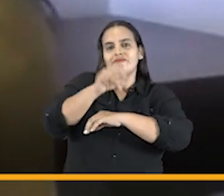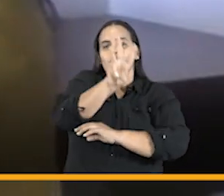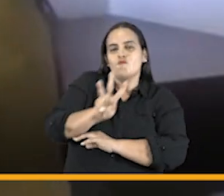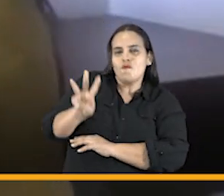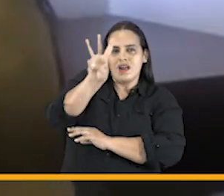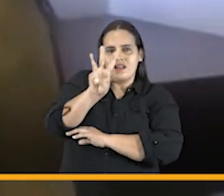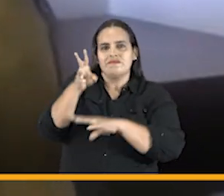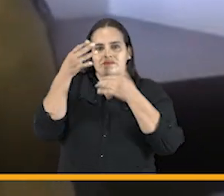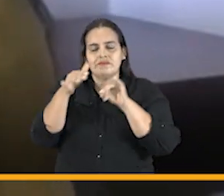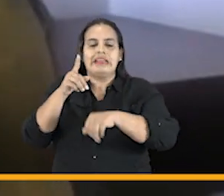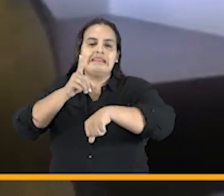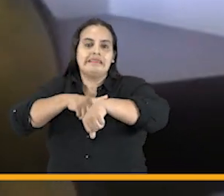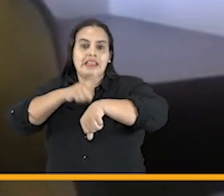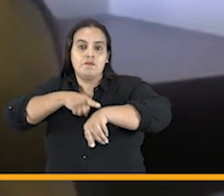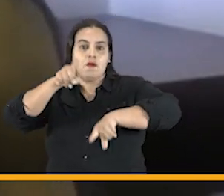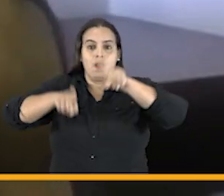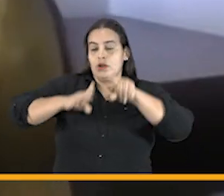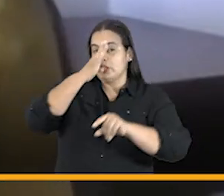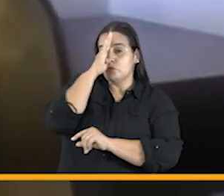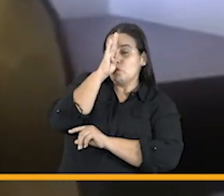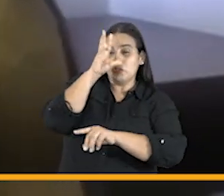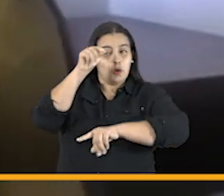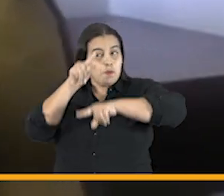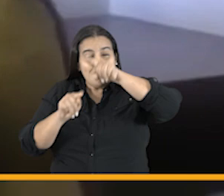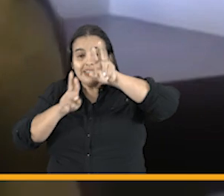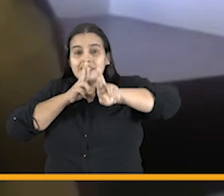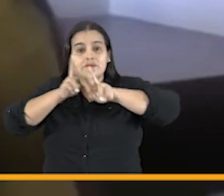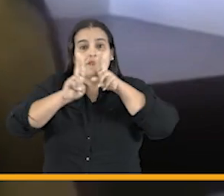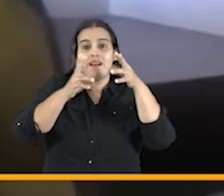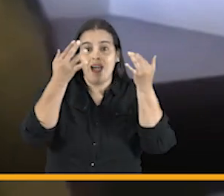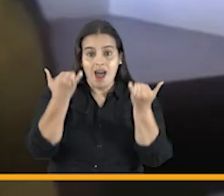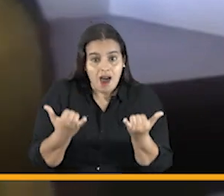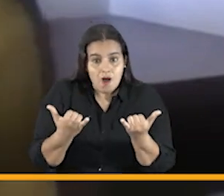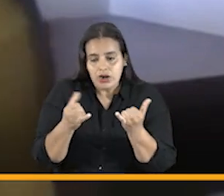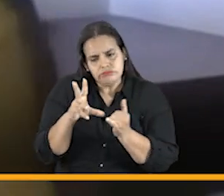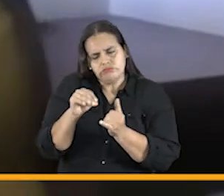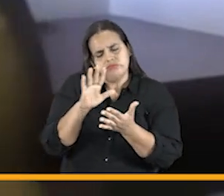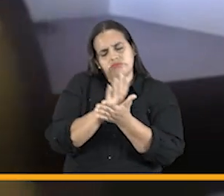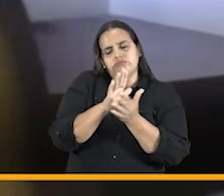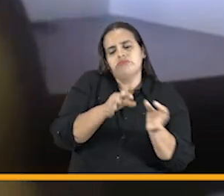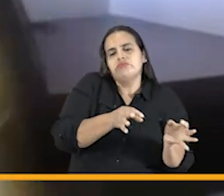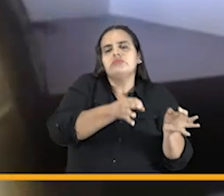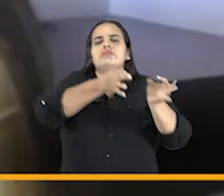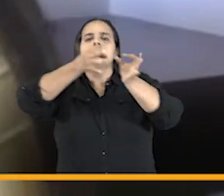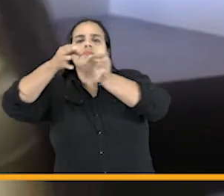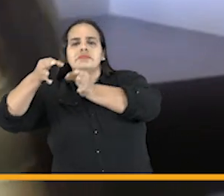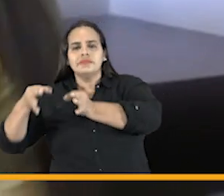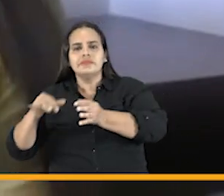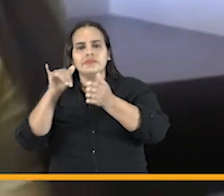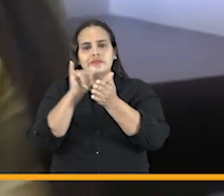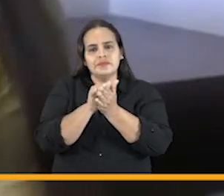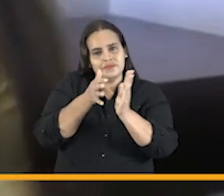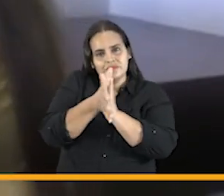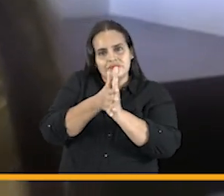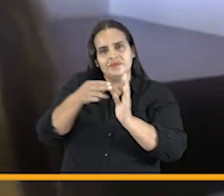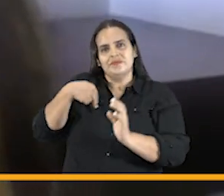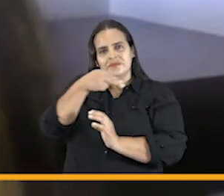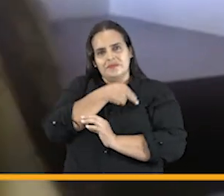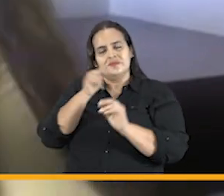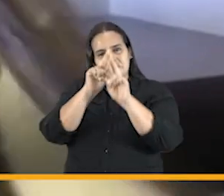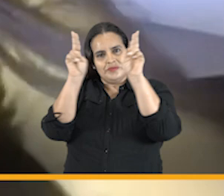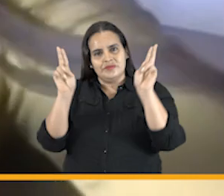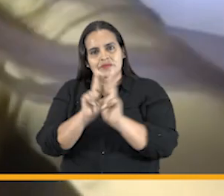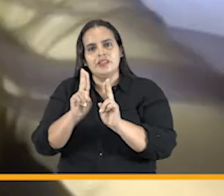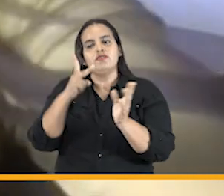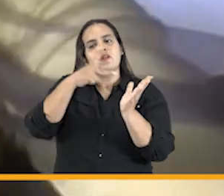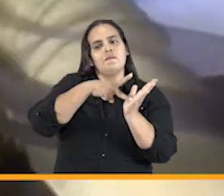tiempo no sean atendidas en la audiencia se responderán posteriormente a través de nuestra página. En 2020, la